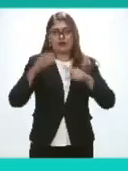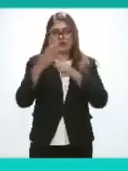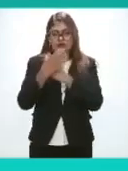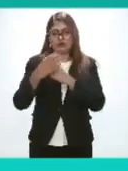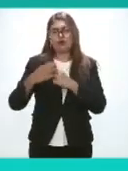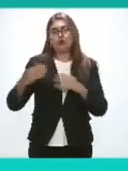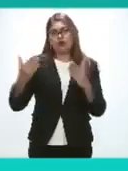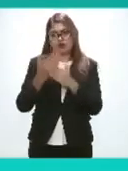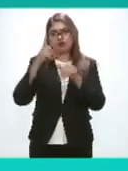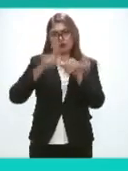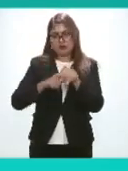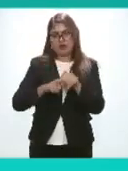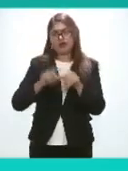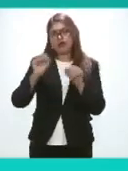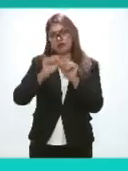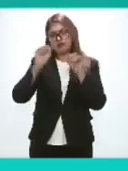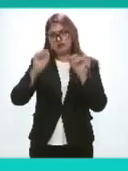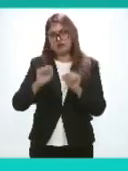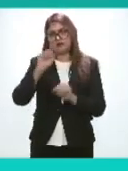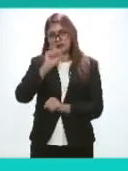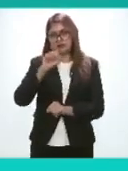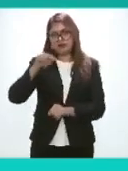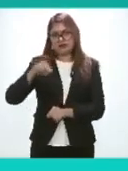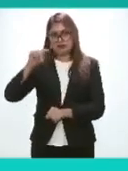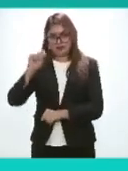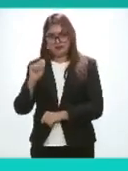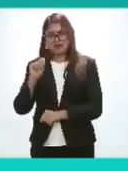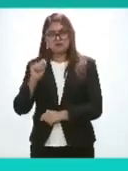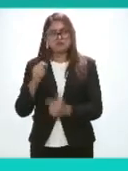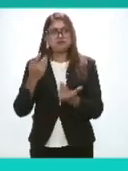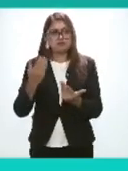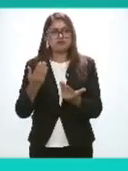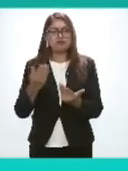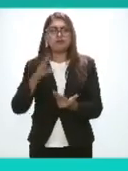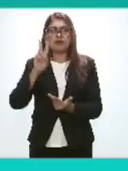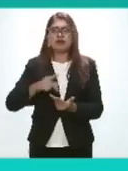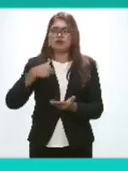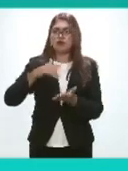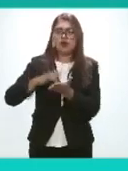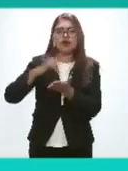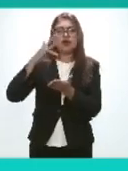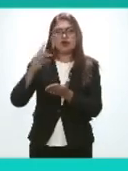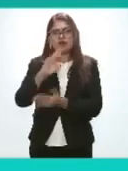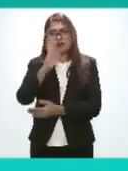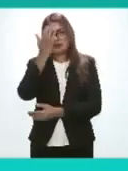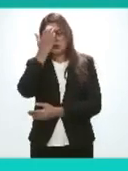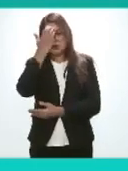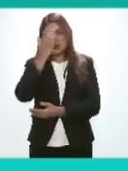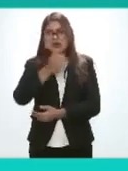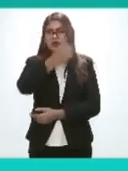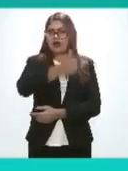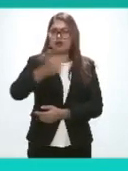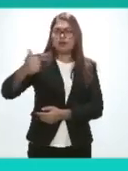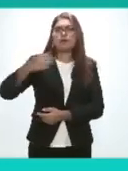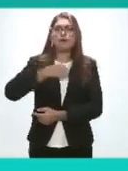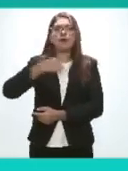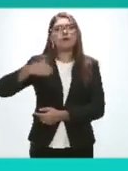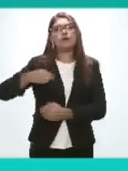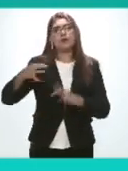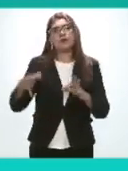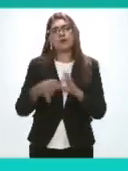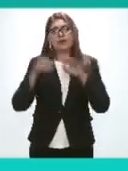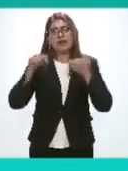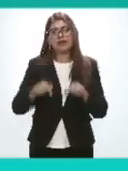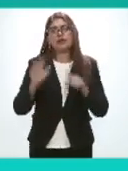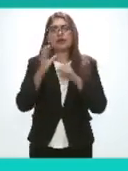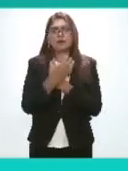nacional del sistema nacional de transparencia mi agradecimiento y mi reconocimiento a cada uno de los integrantes y cada uno de los integrantes